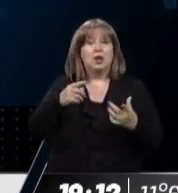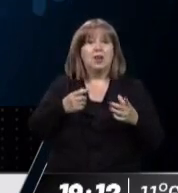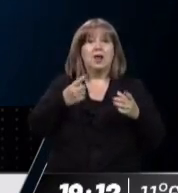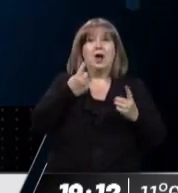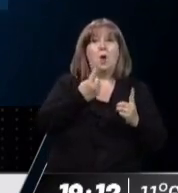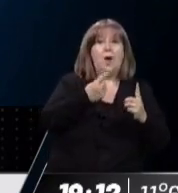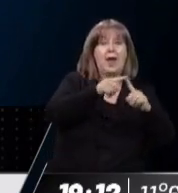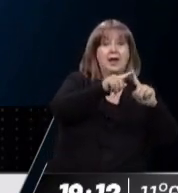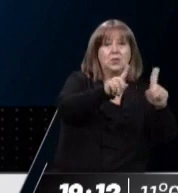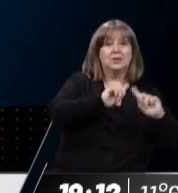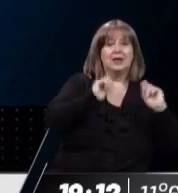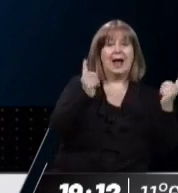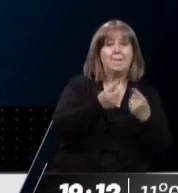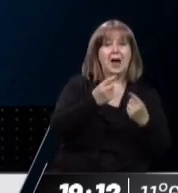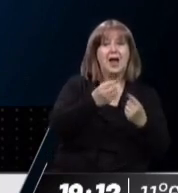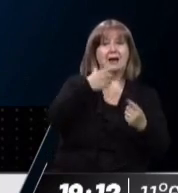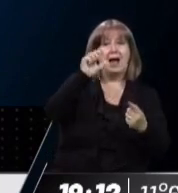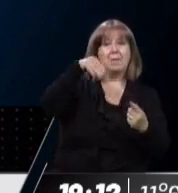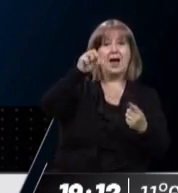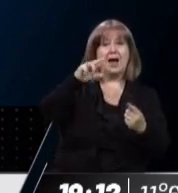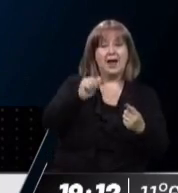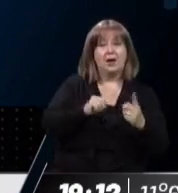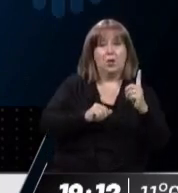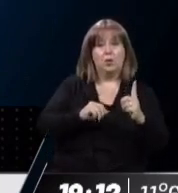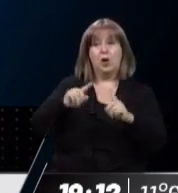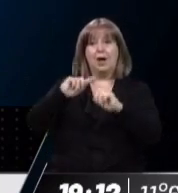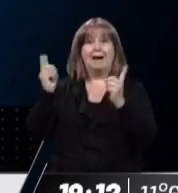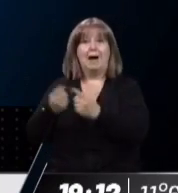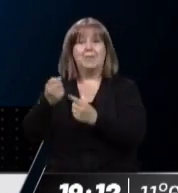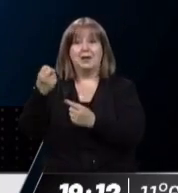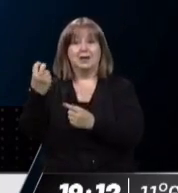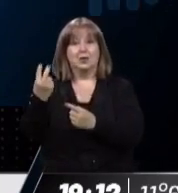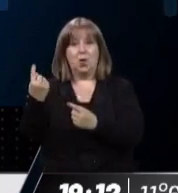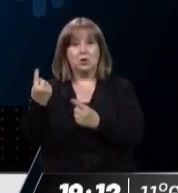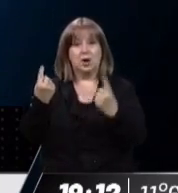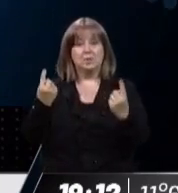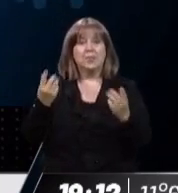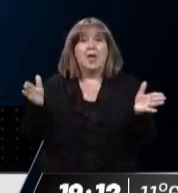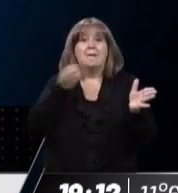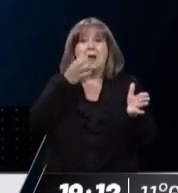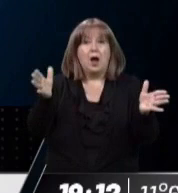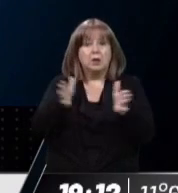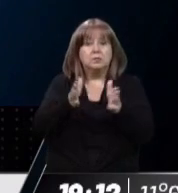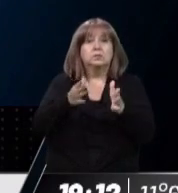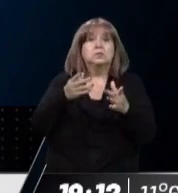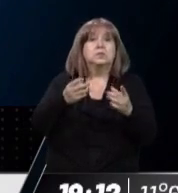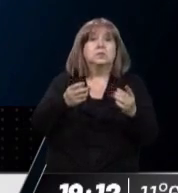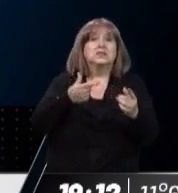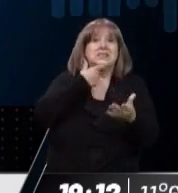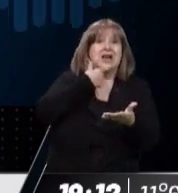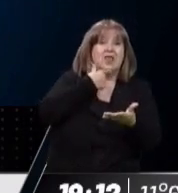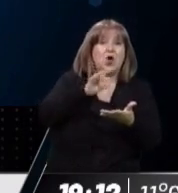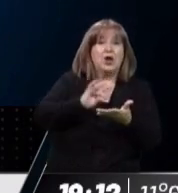o una sola cámara con mejor representación, que la tenga todos los departamentos, que disminuyamos a la mitad de los legisladores? ¿Por qué no